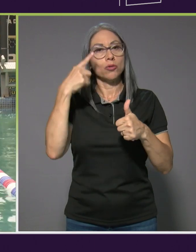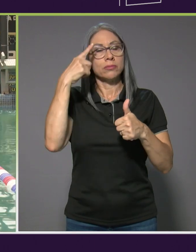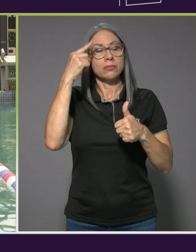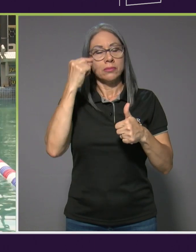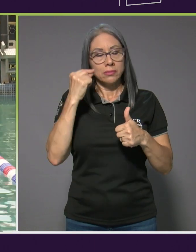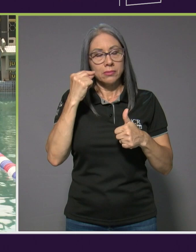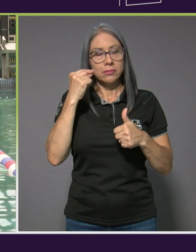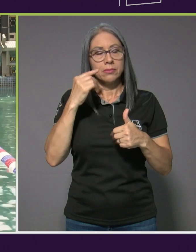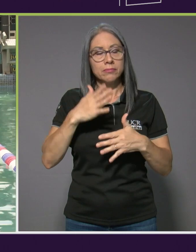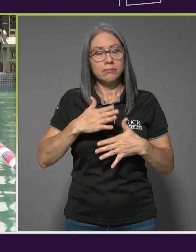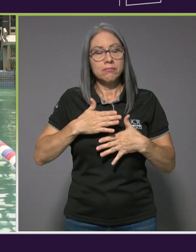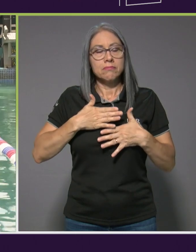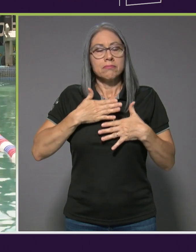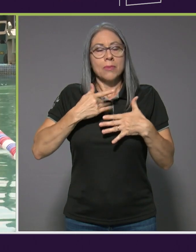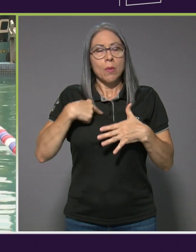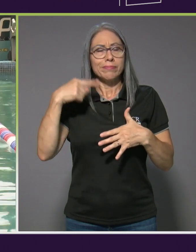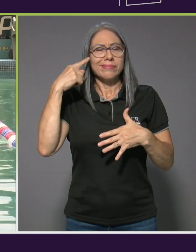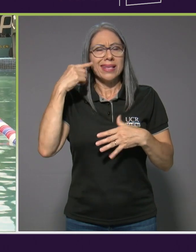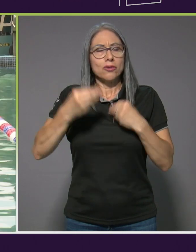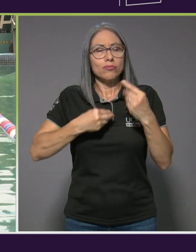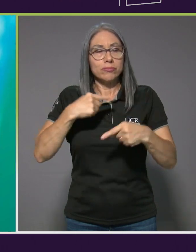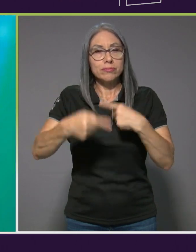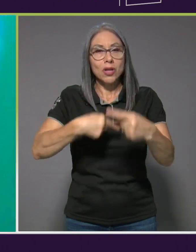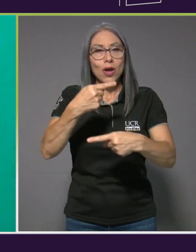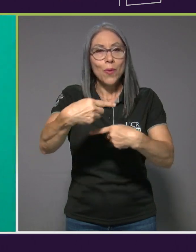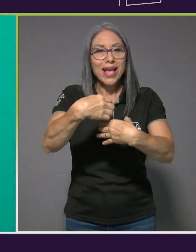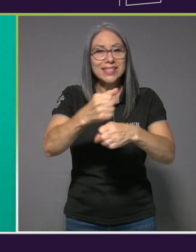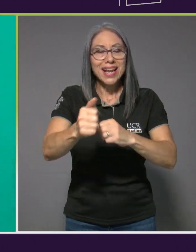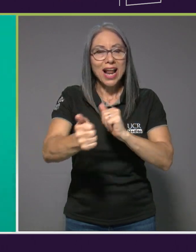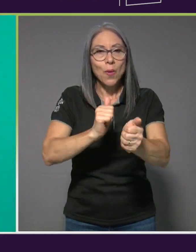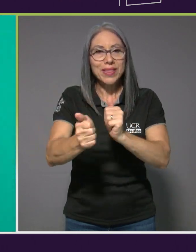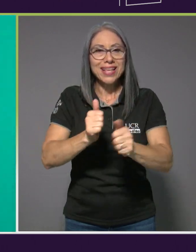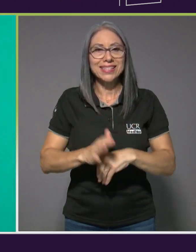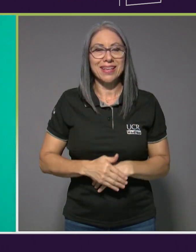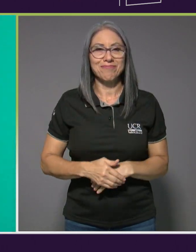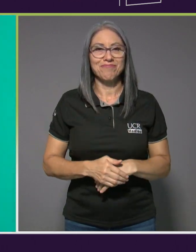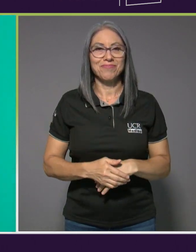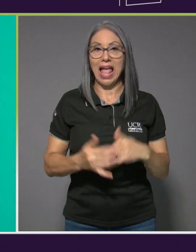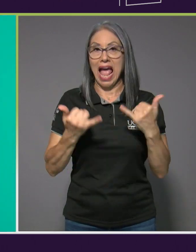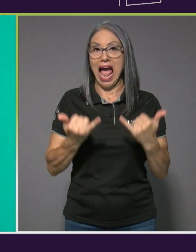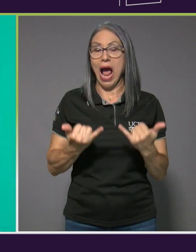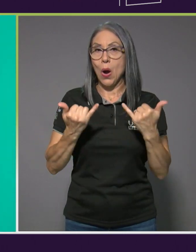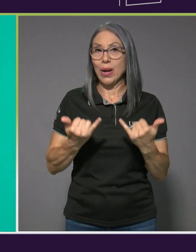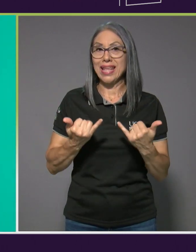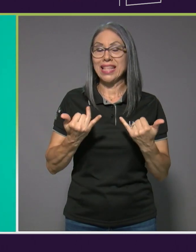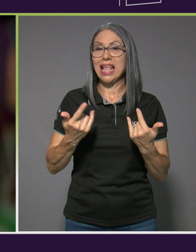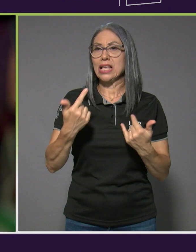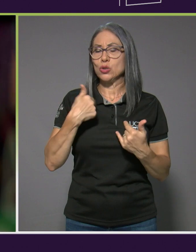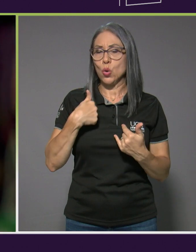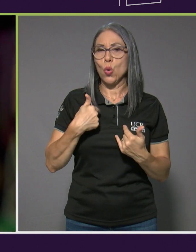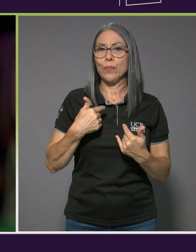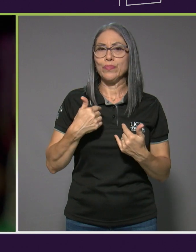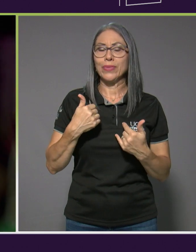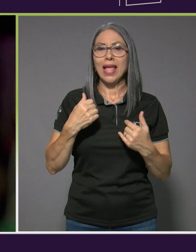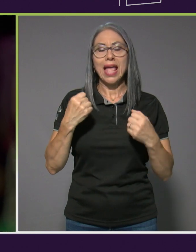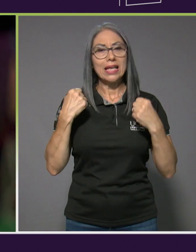y visualizo lo que voy a hacer en la competencia. En mi casa ahorita estoy en el gimnasio